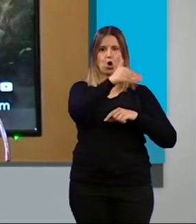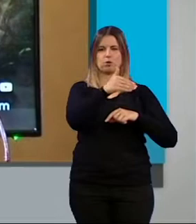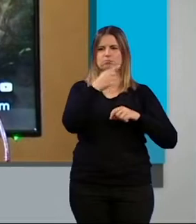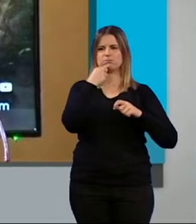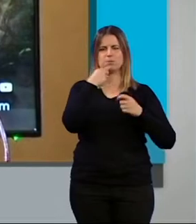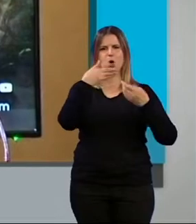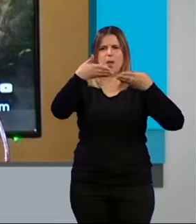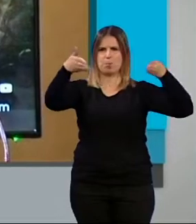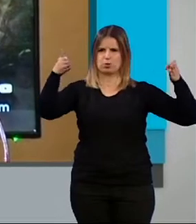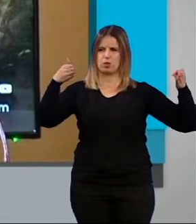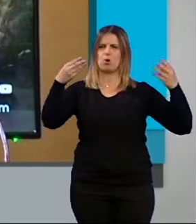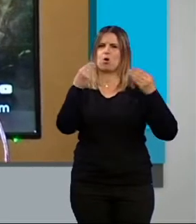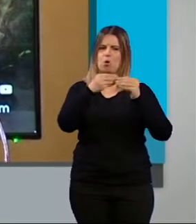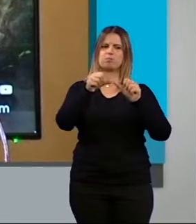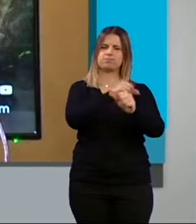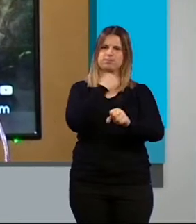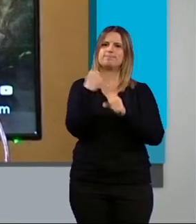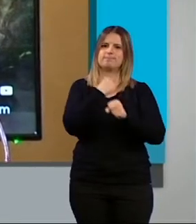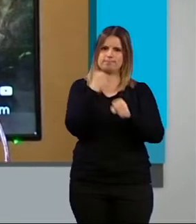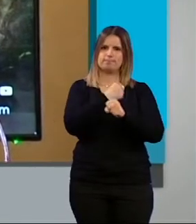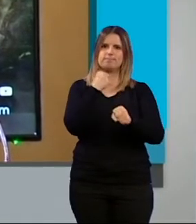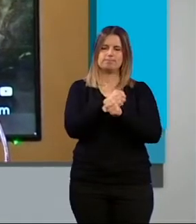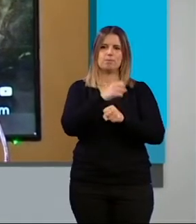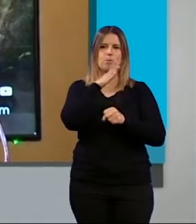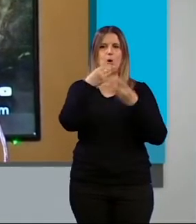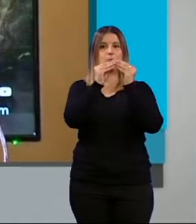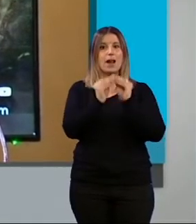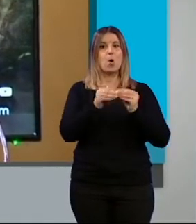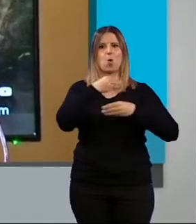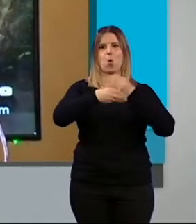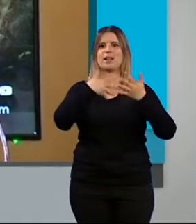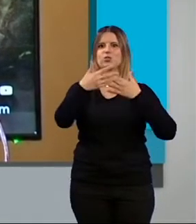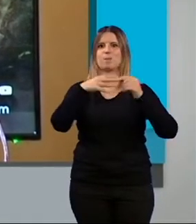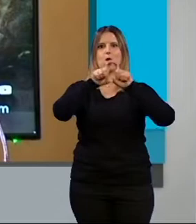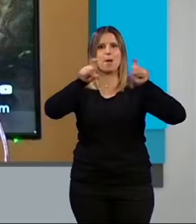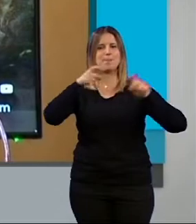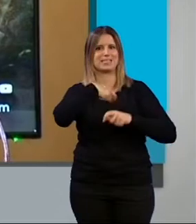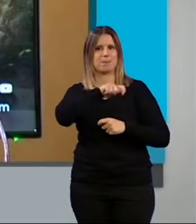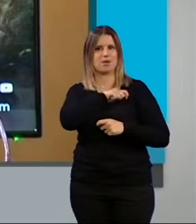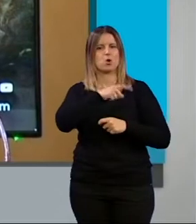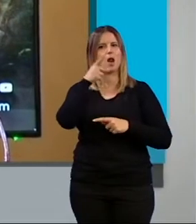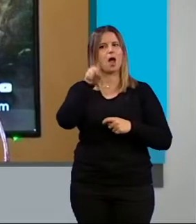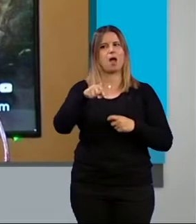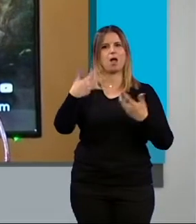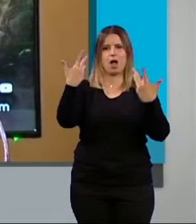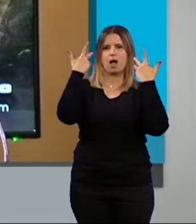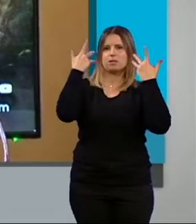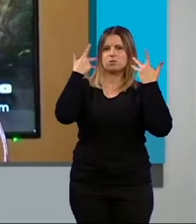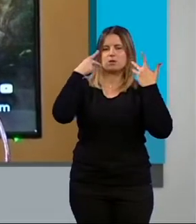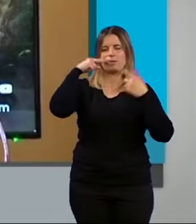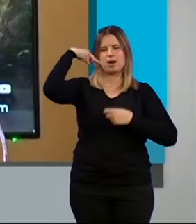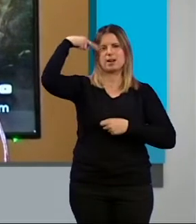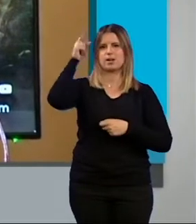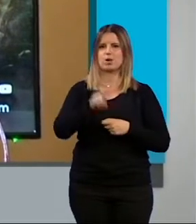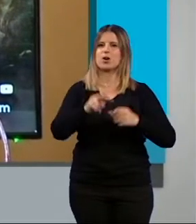un gran trabajo detrás. Está producida íntegramente por una empresa española y cuenta con el asesoramiento de reconocidos